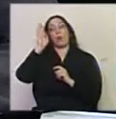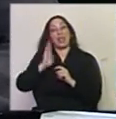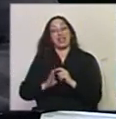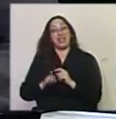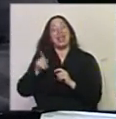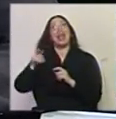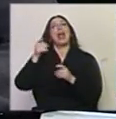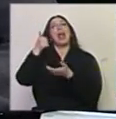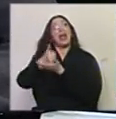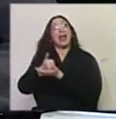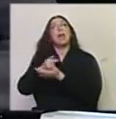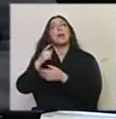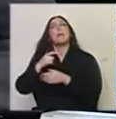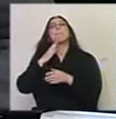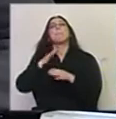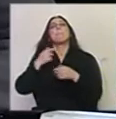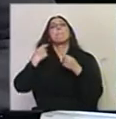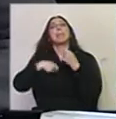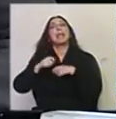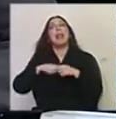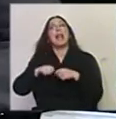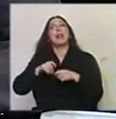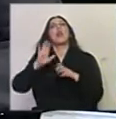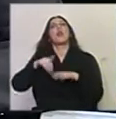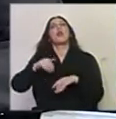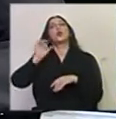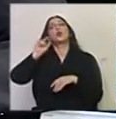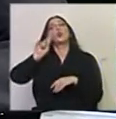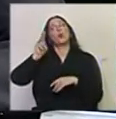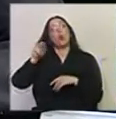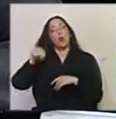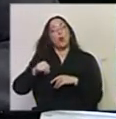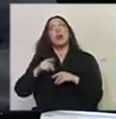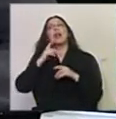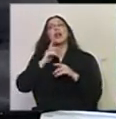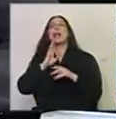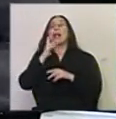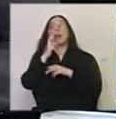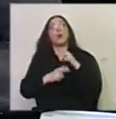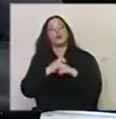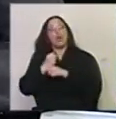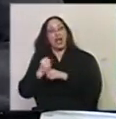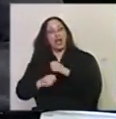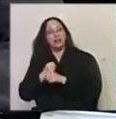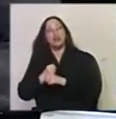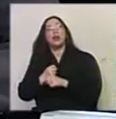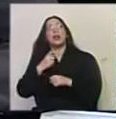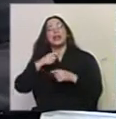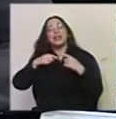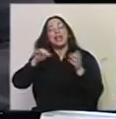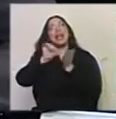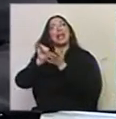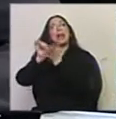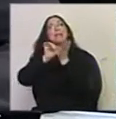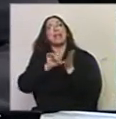lugar el mercado de industrias del sur, que desde hace seis años se viene realizando, cada dos, en distintas capitales o en